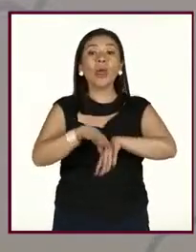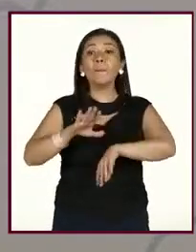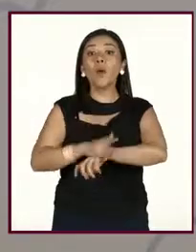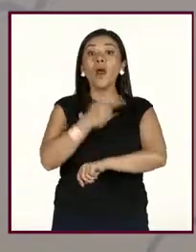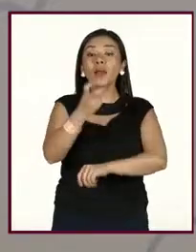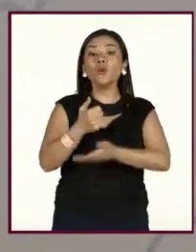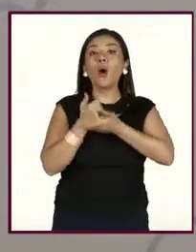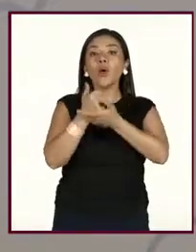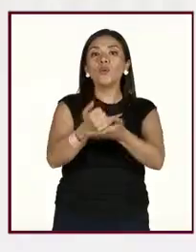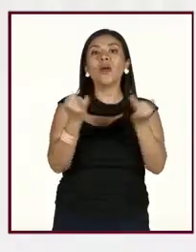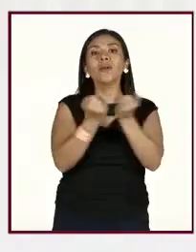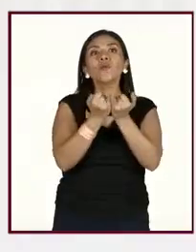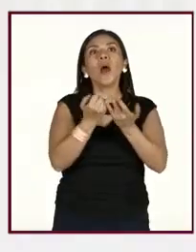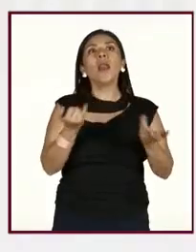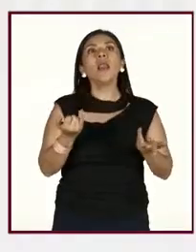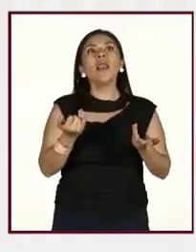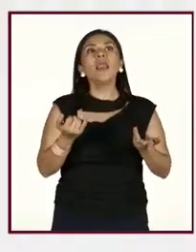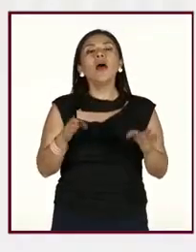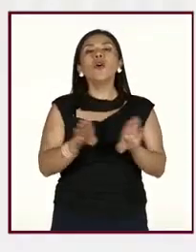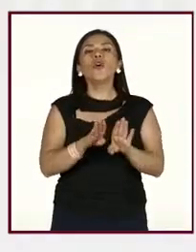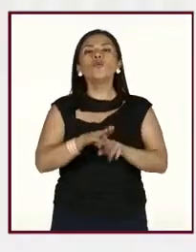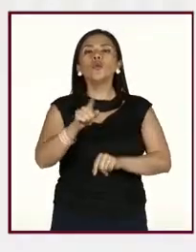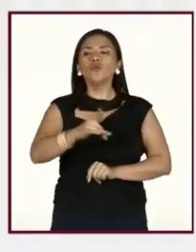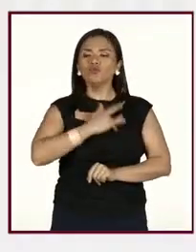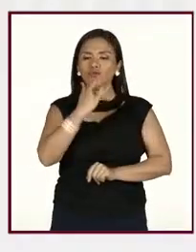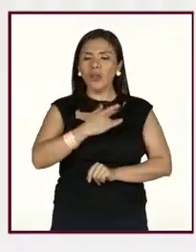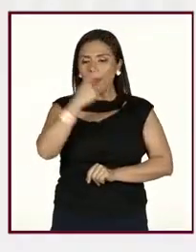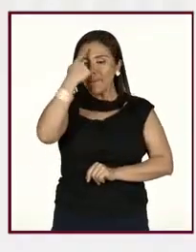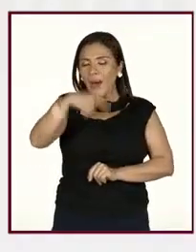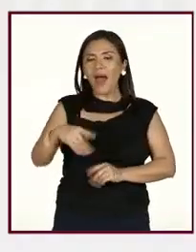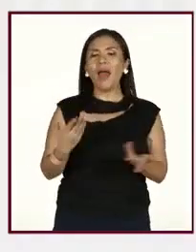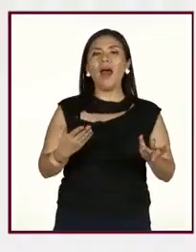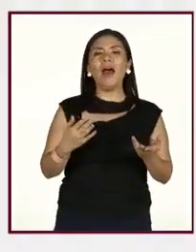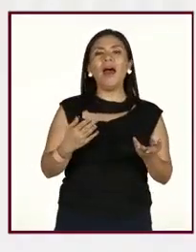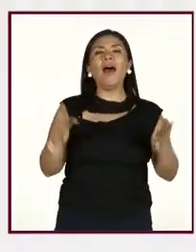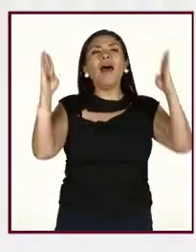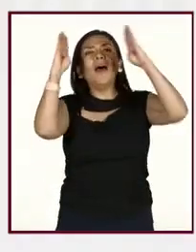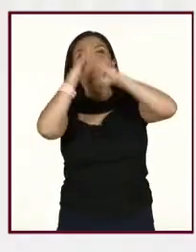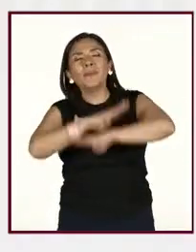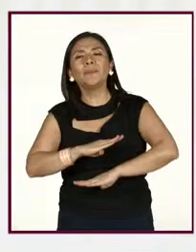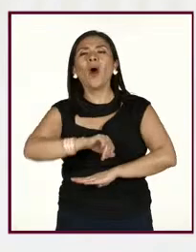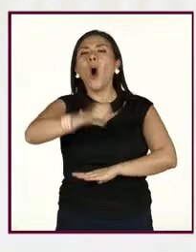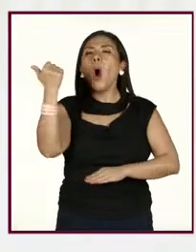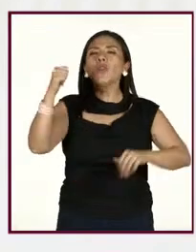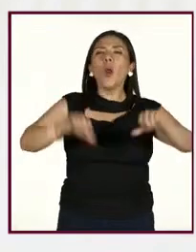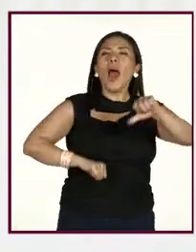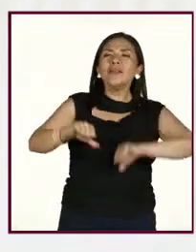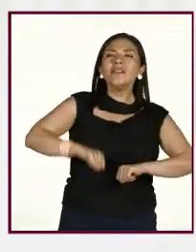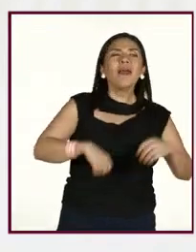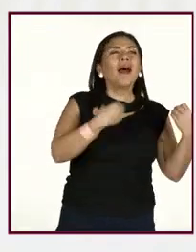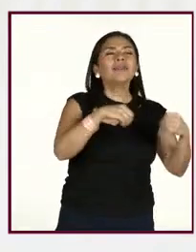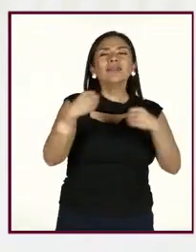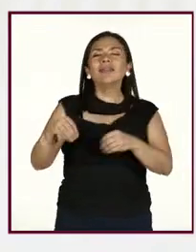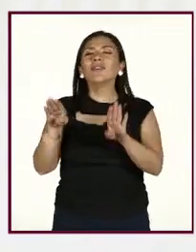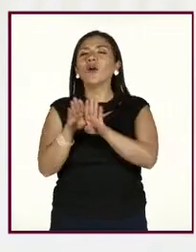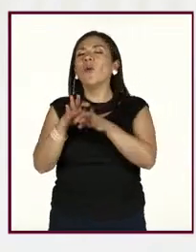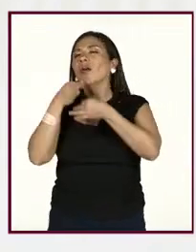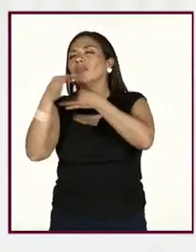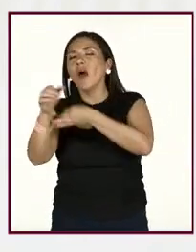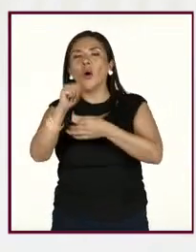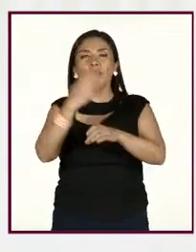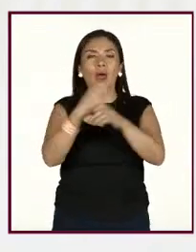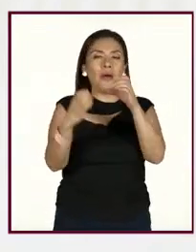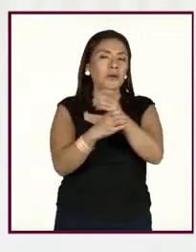también tenemos como esa parte de distracción, de realizar otras actividades. Como bien lo mencioné hace un momento,